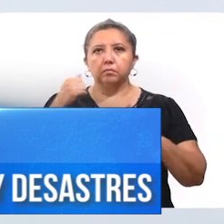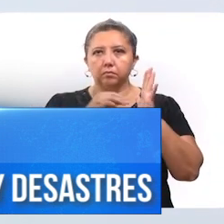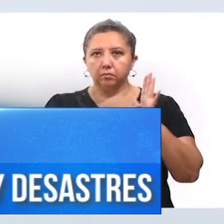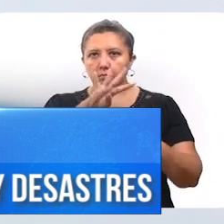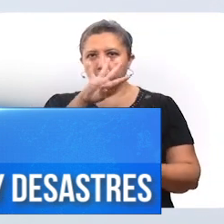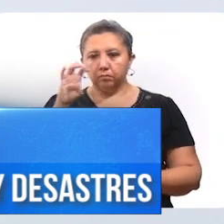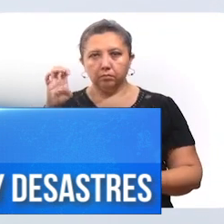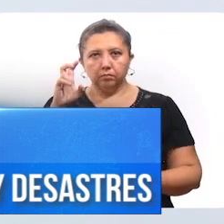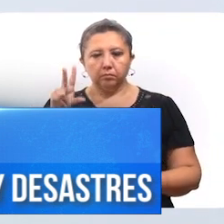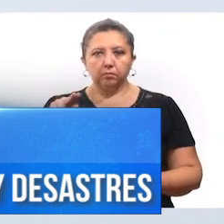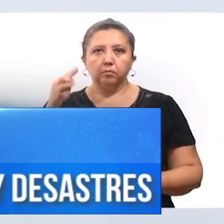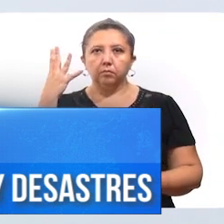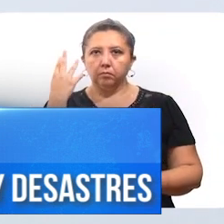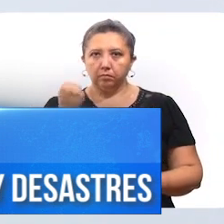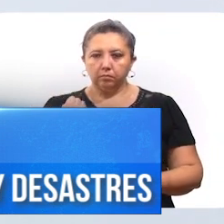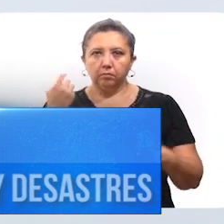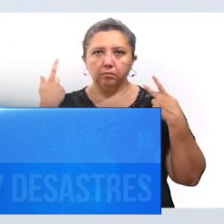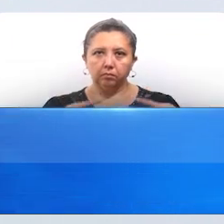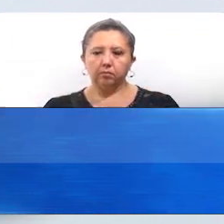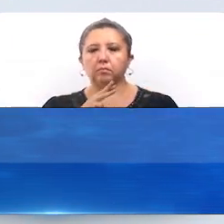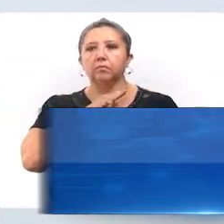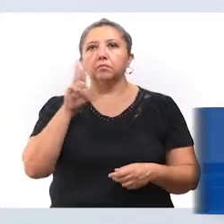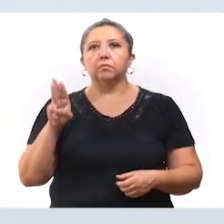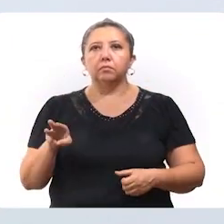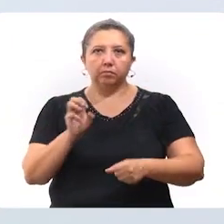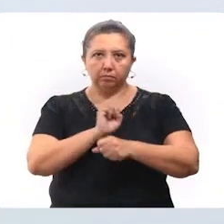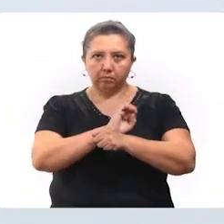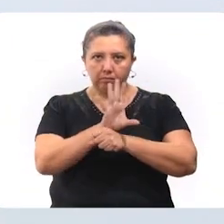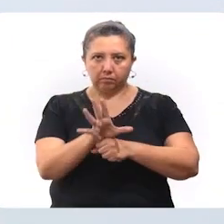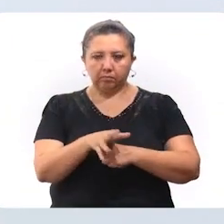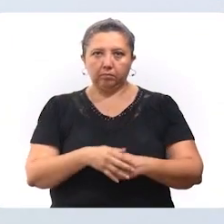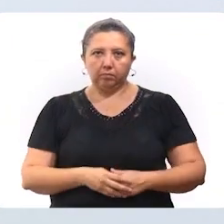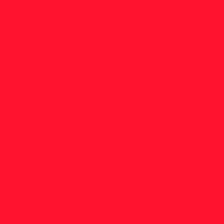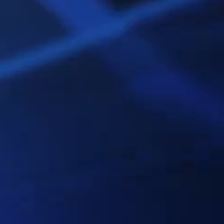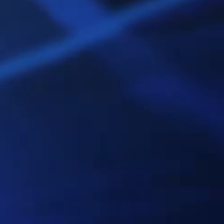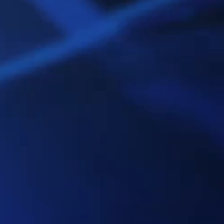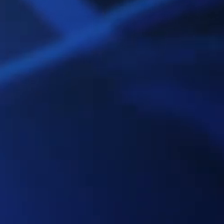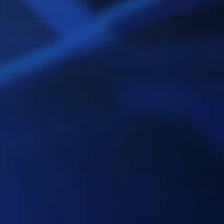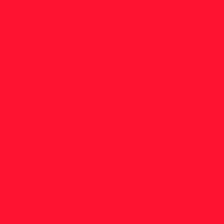6,489 las personas fallecidas a causa del coronavirus.